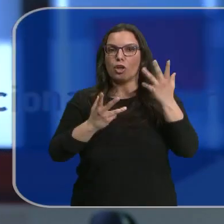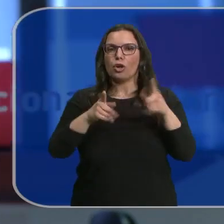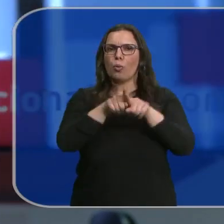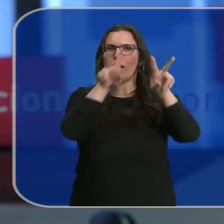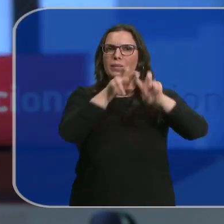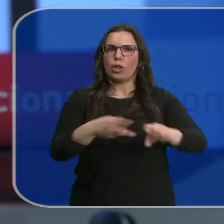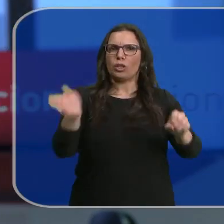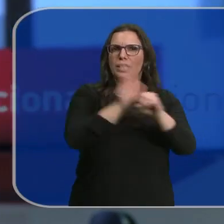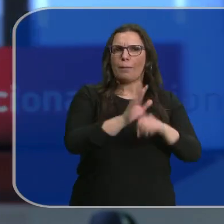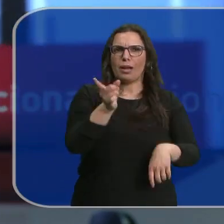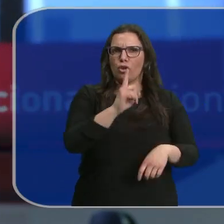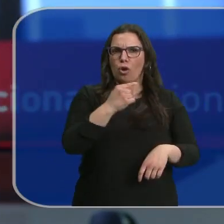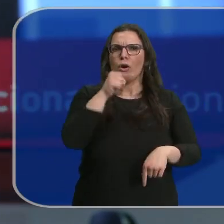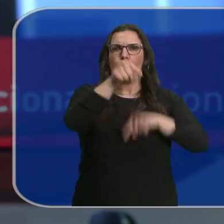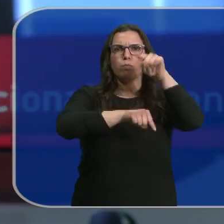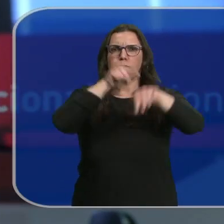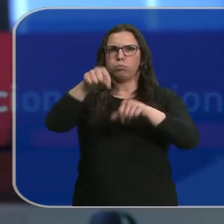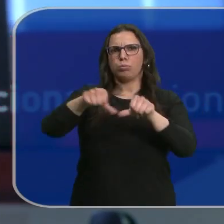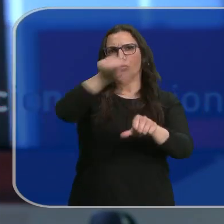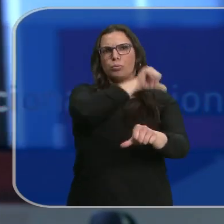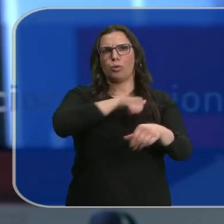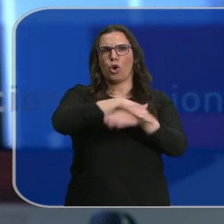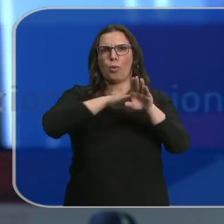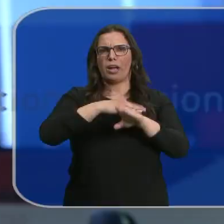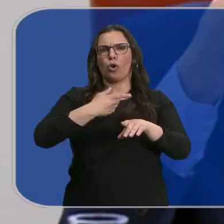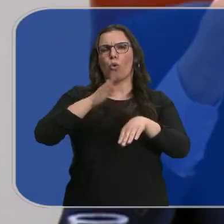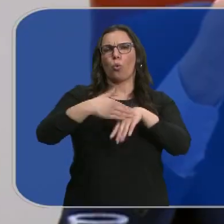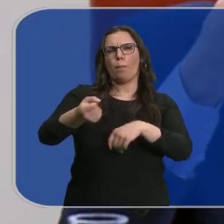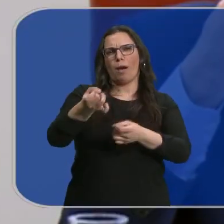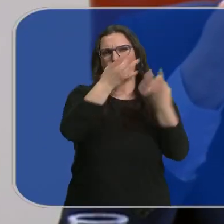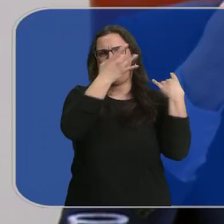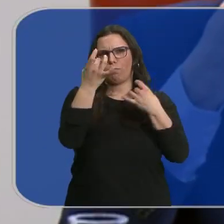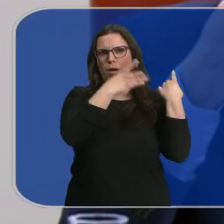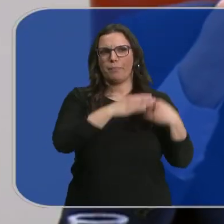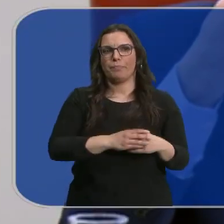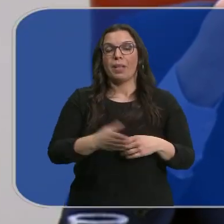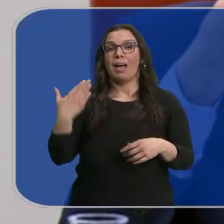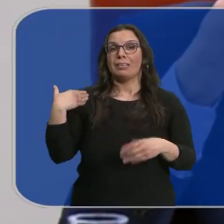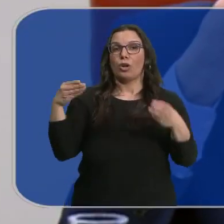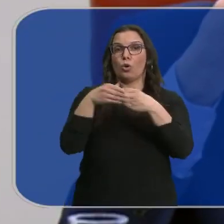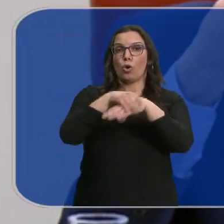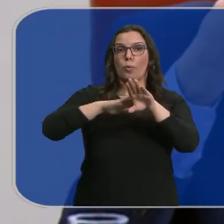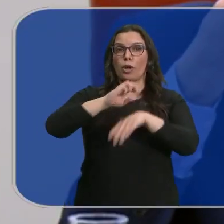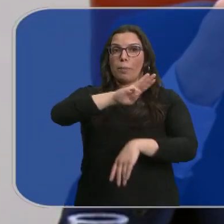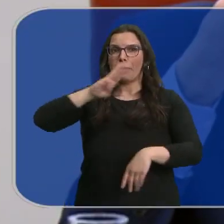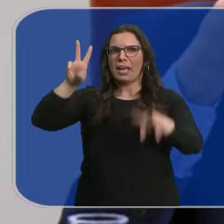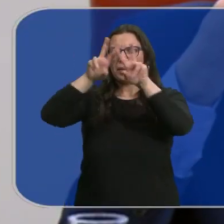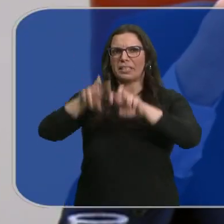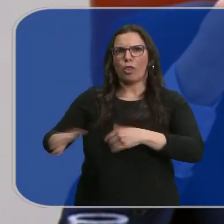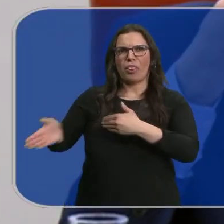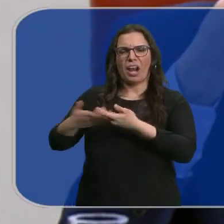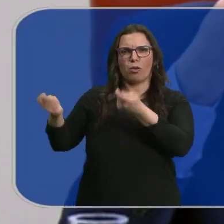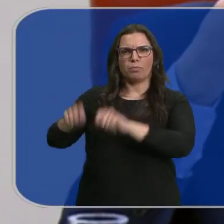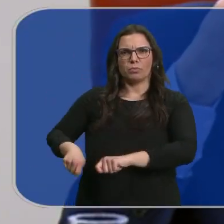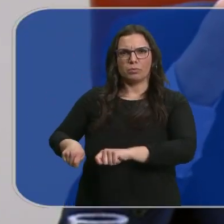investigaciones señalando directamente a gobiernos anteriores. Con los gobiernos del Partido Popular las investigaciones se